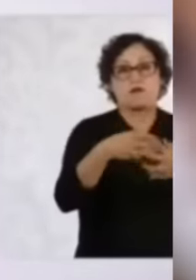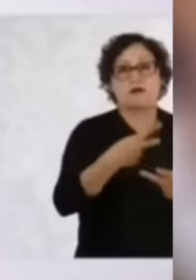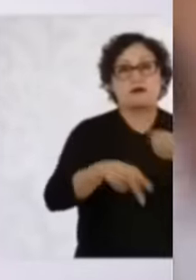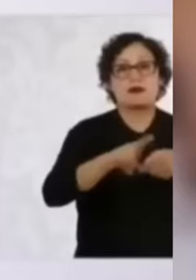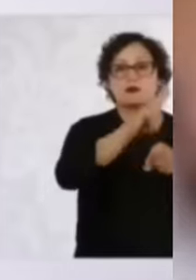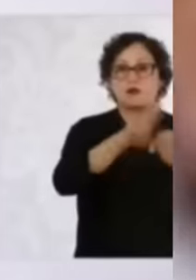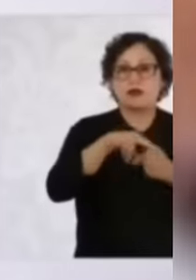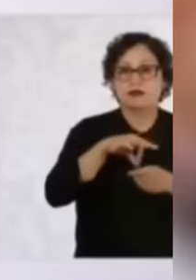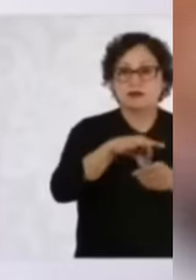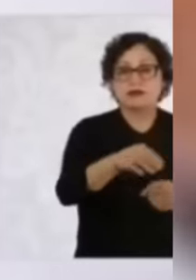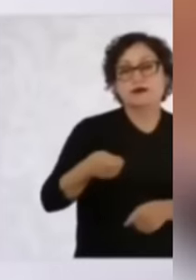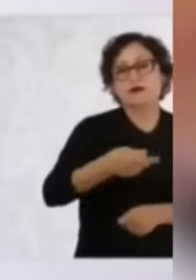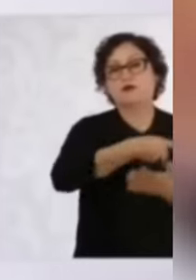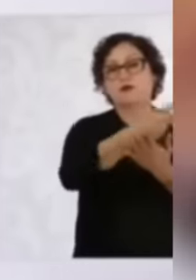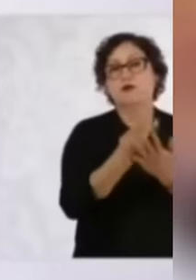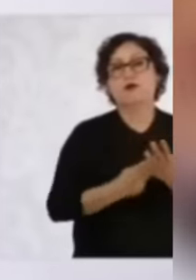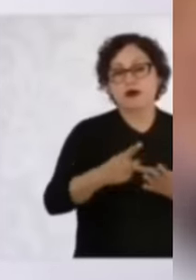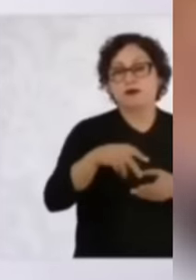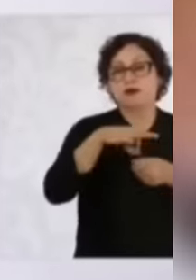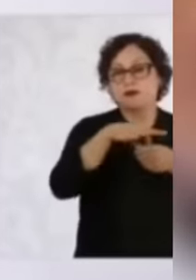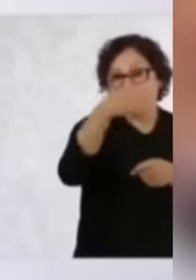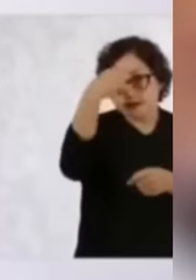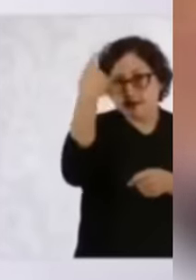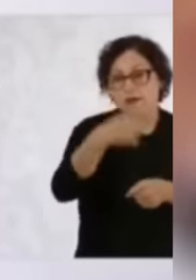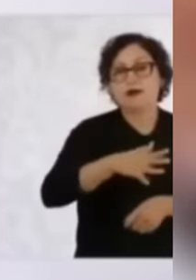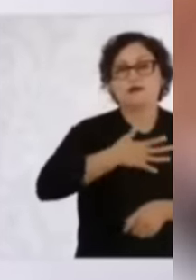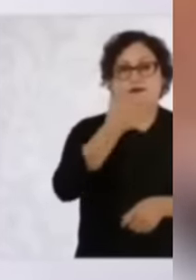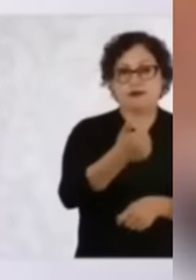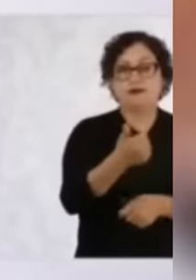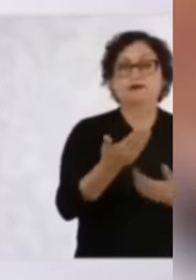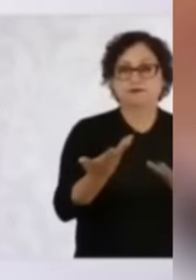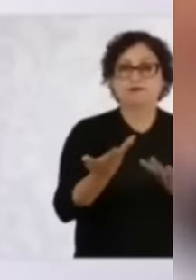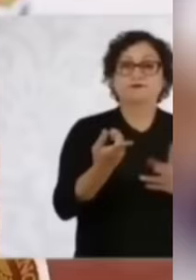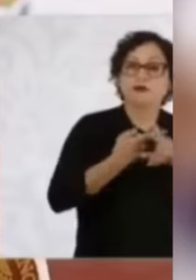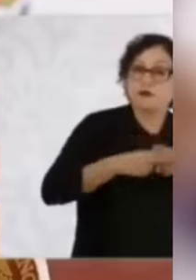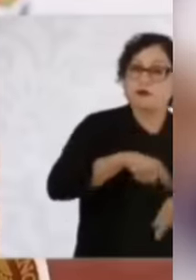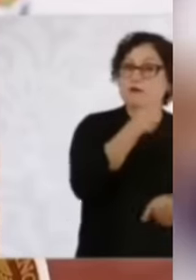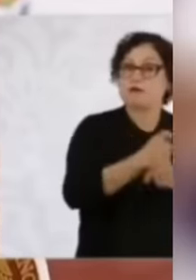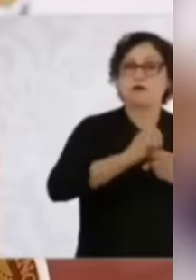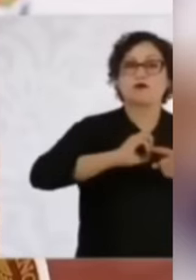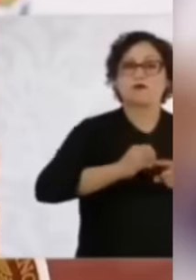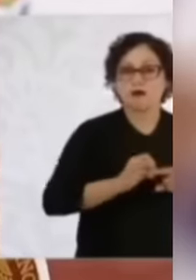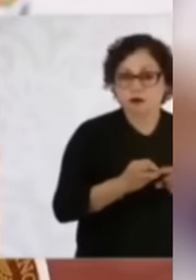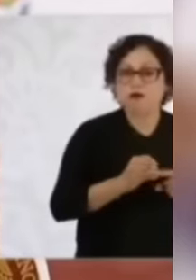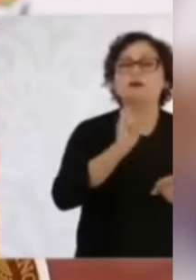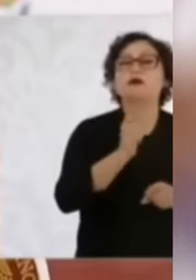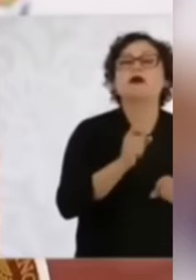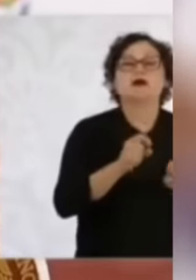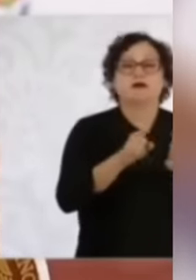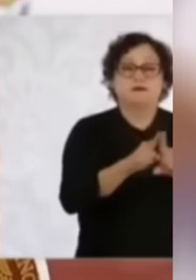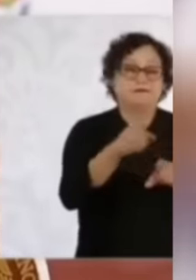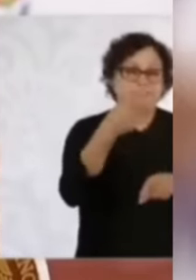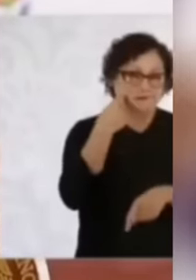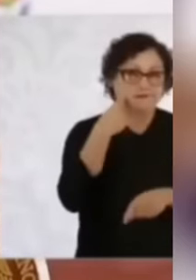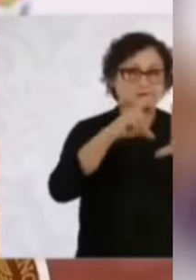responde a los intereses de aquellos que se oponen al cambio que su gobierno representa, pues el movimiento de la cuarta